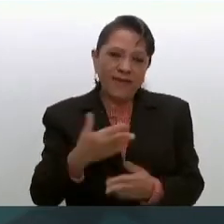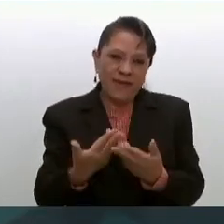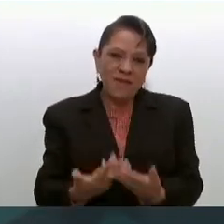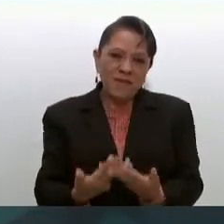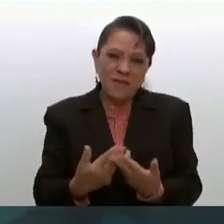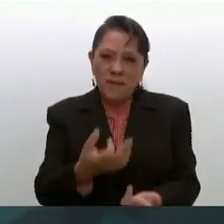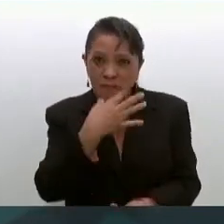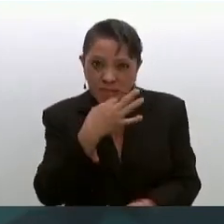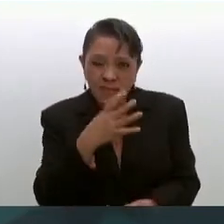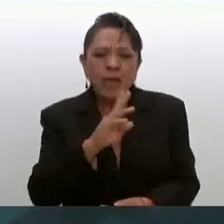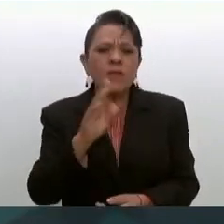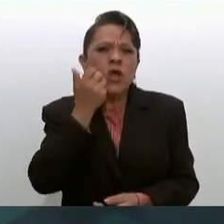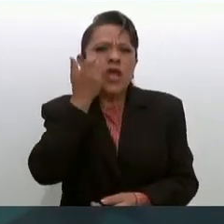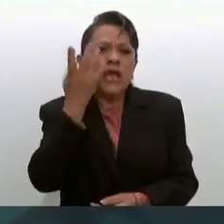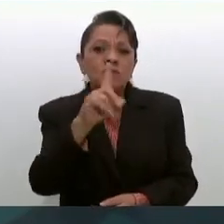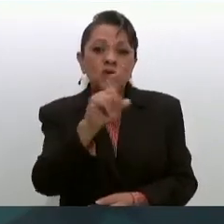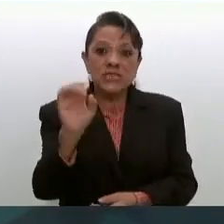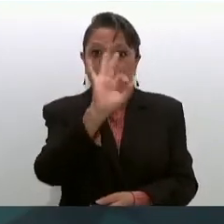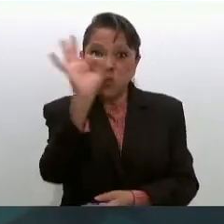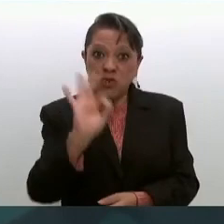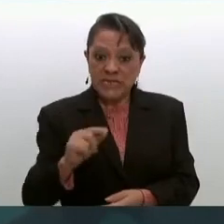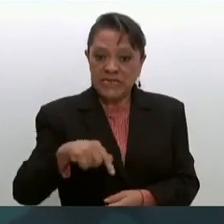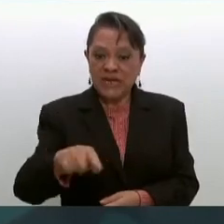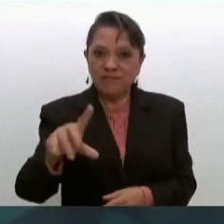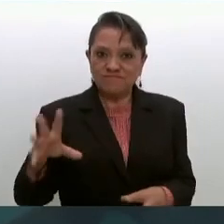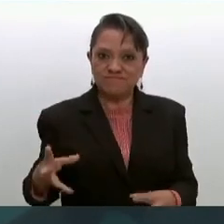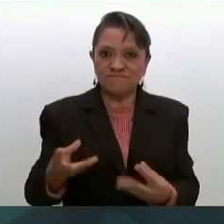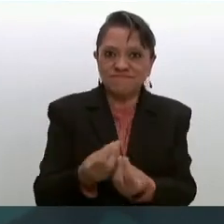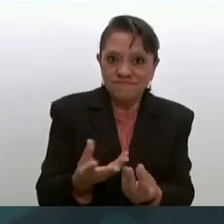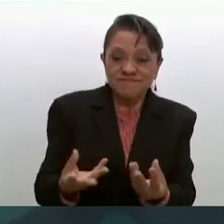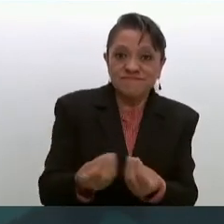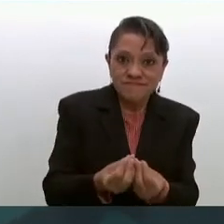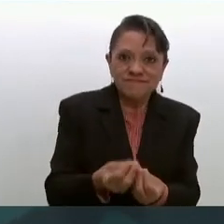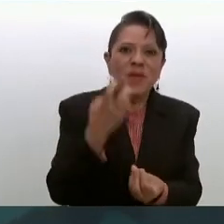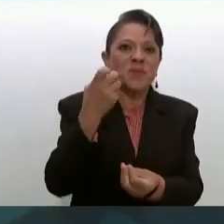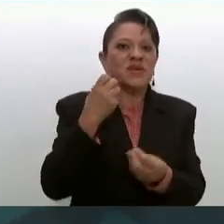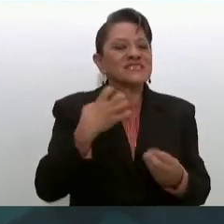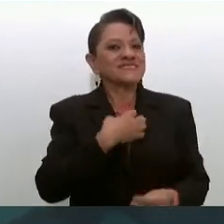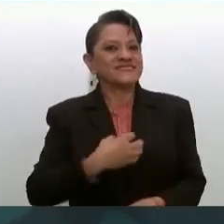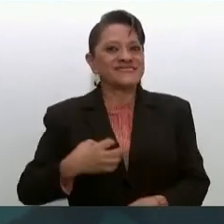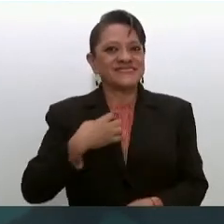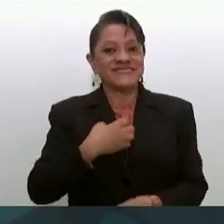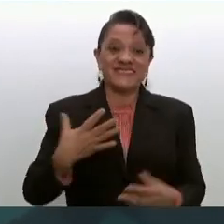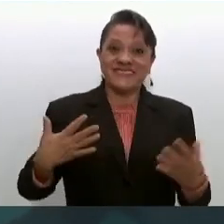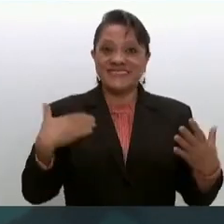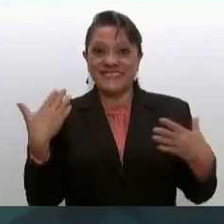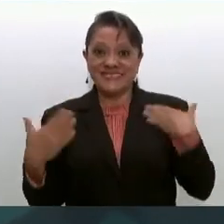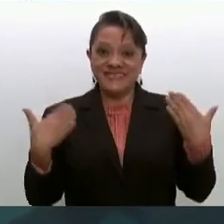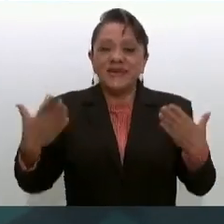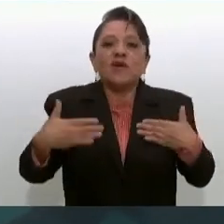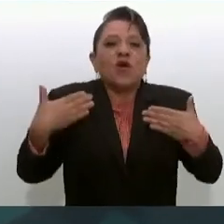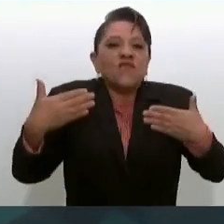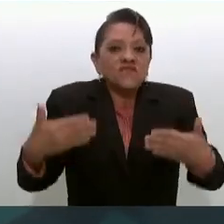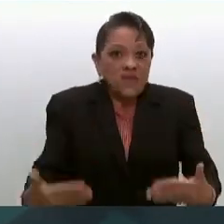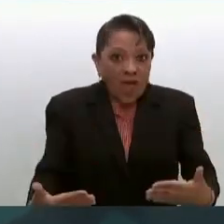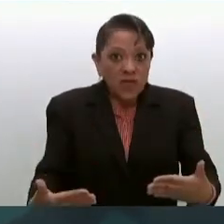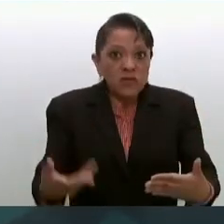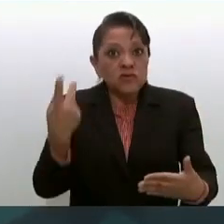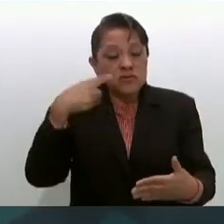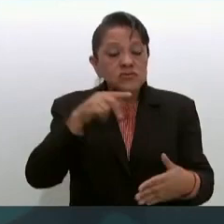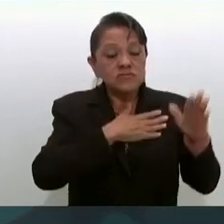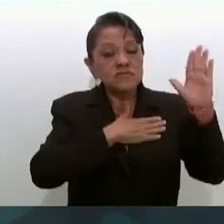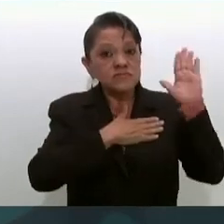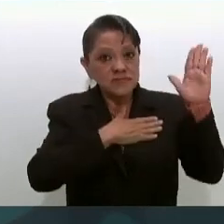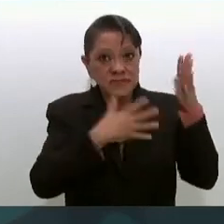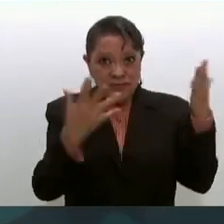por ciento. Por eso estamos tan entusiasmados, tan confiados y también tan comprometidos en hacerlo realidad en equipo